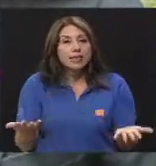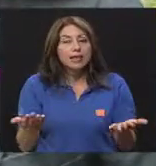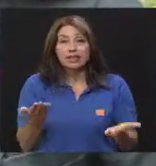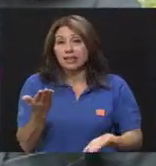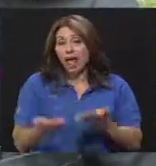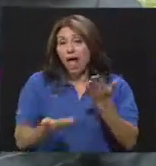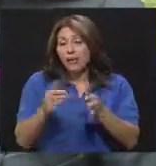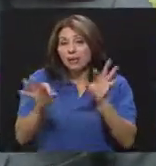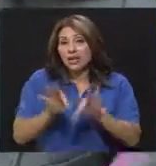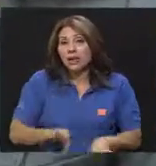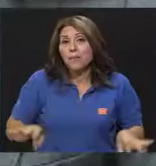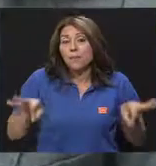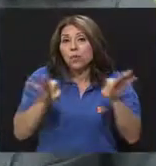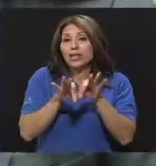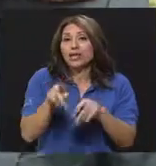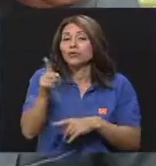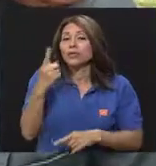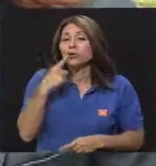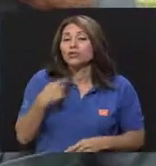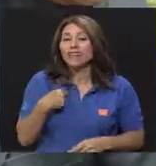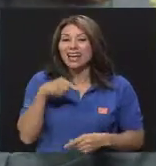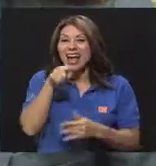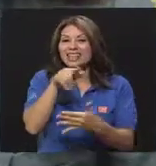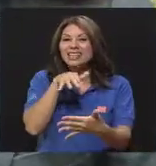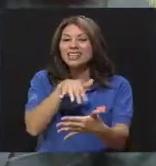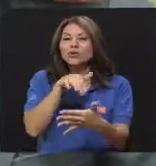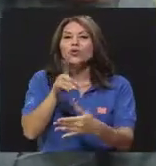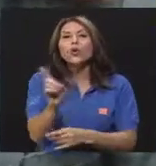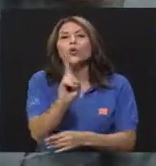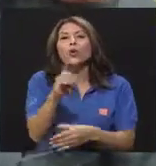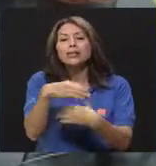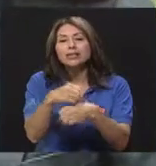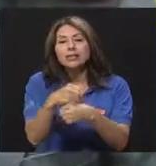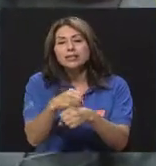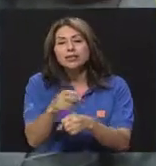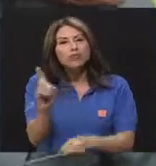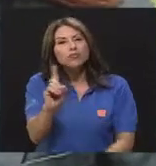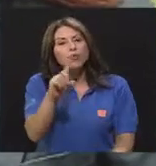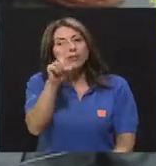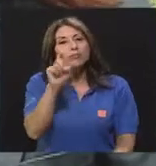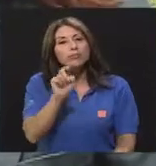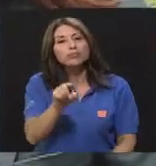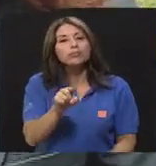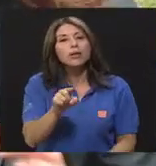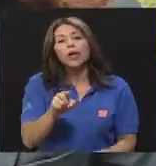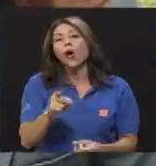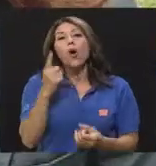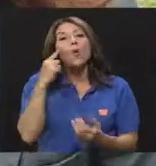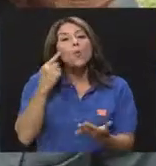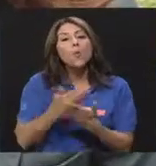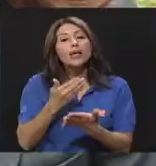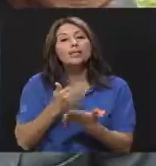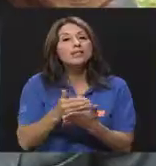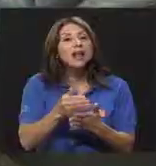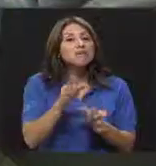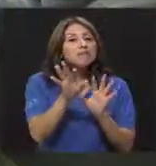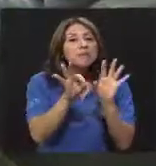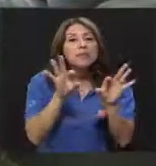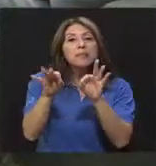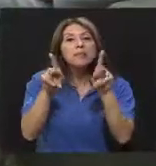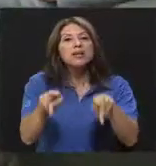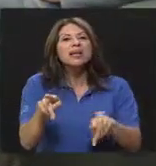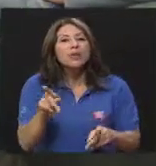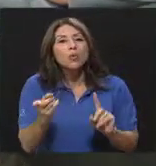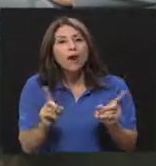tal vez sería importante que nos comente a dónde se realizó este estudio, cuál fue la muestra, por ejemplo. Esto fue una encuesta